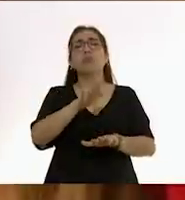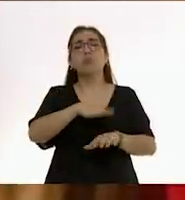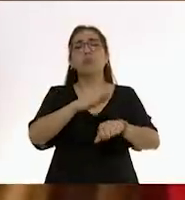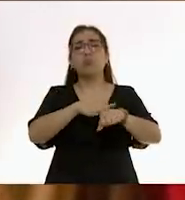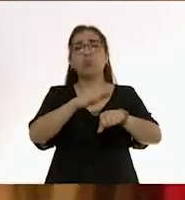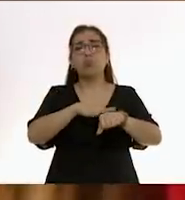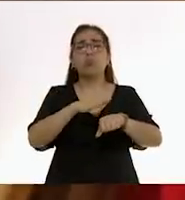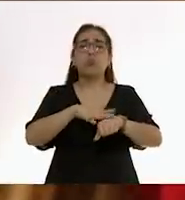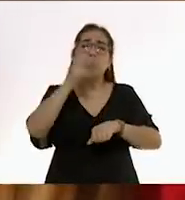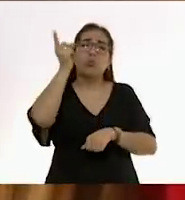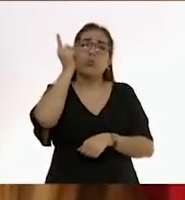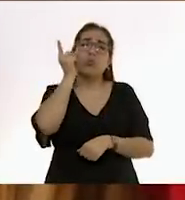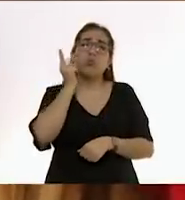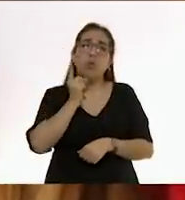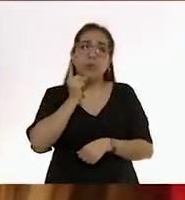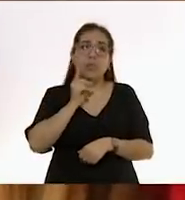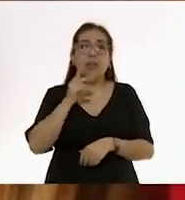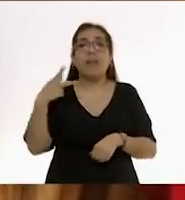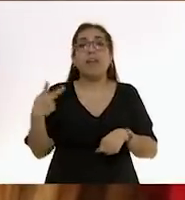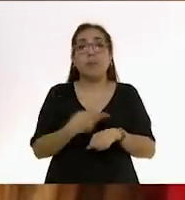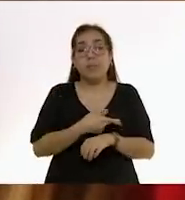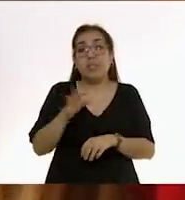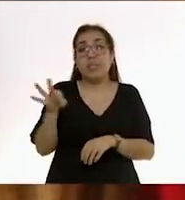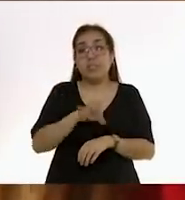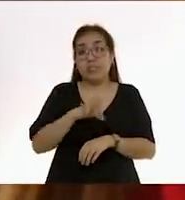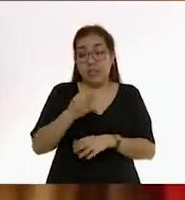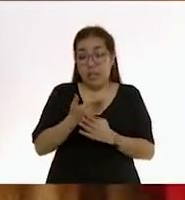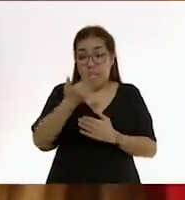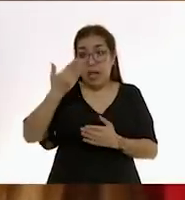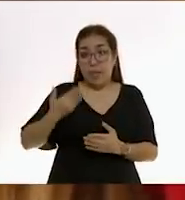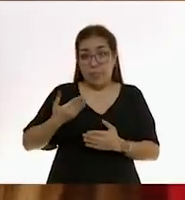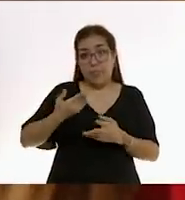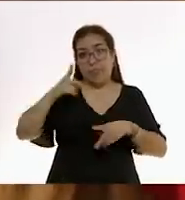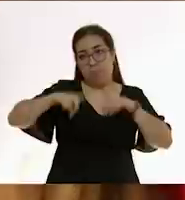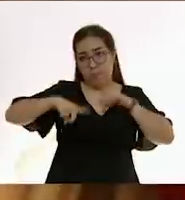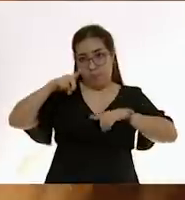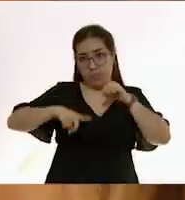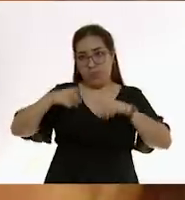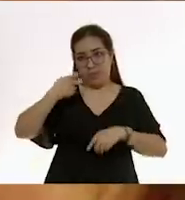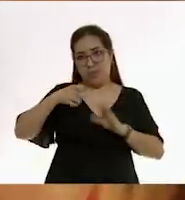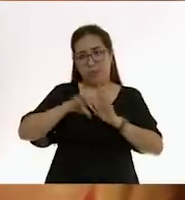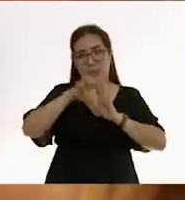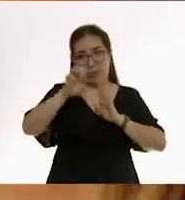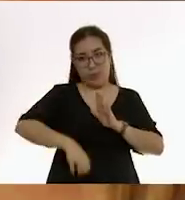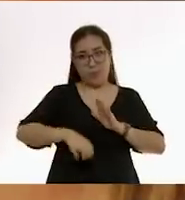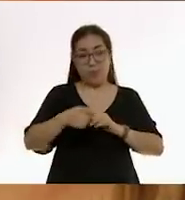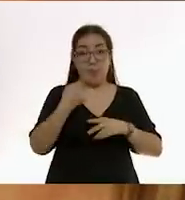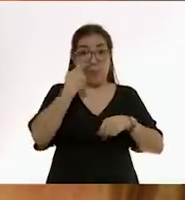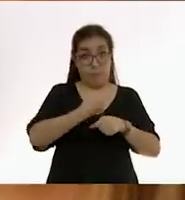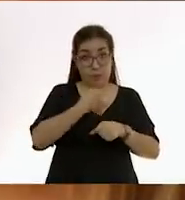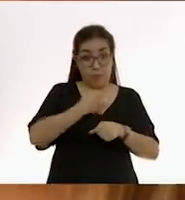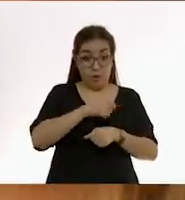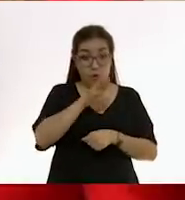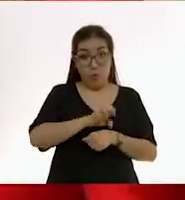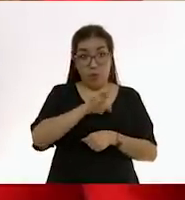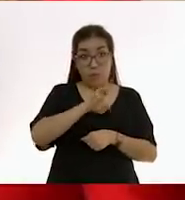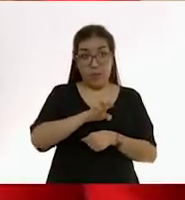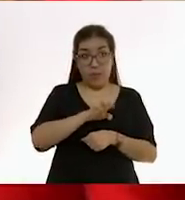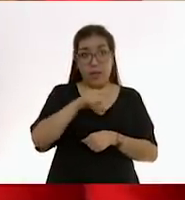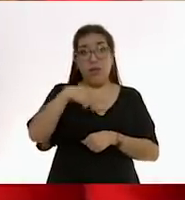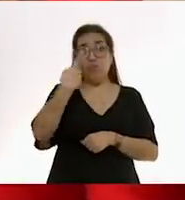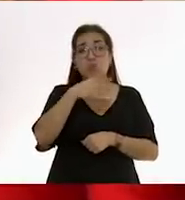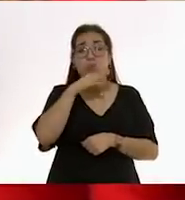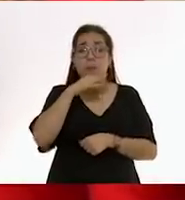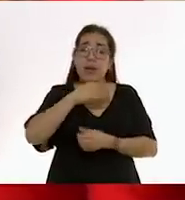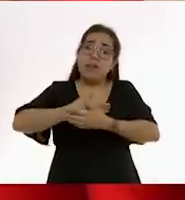¿Qué asociaciones se crean? Depende mucho de la experiencia que tuvo el bebé para dormirse inicialmente. Si, por ejemplo, el bebé inicialmente se durmió en los